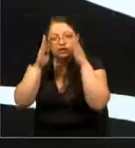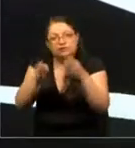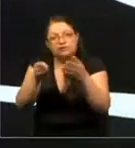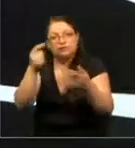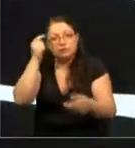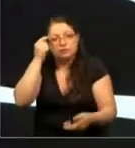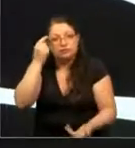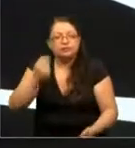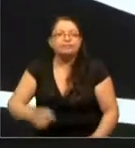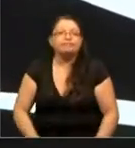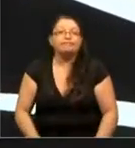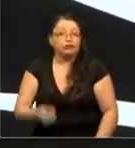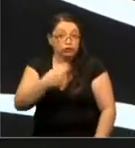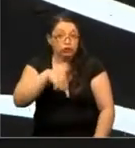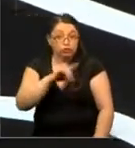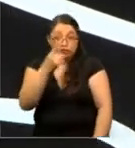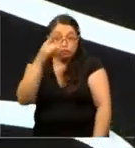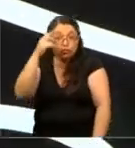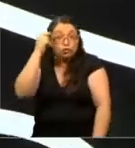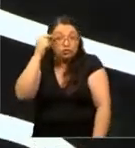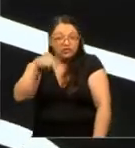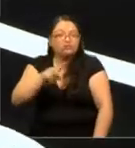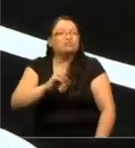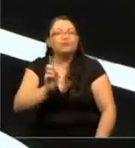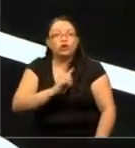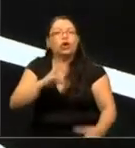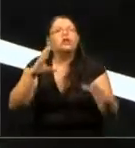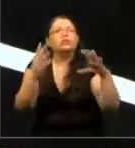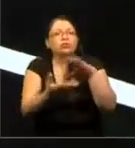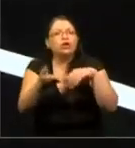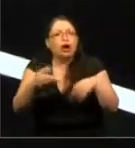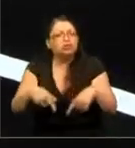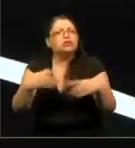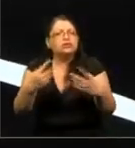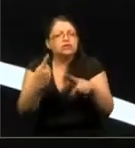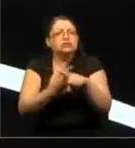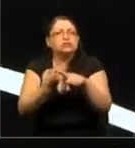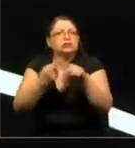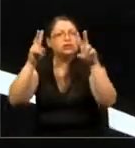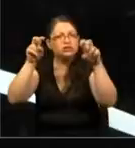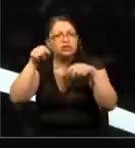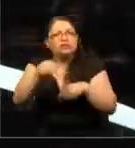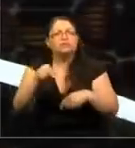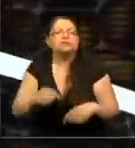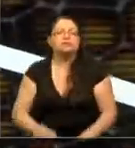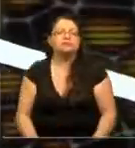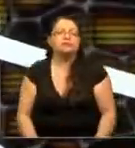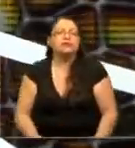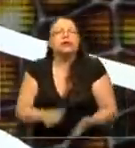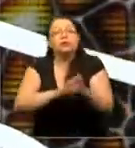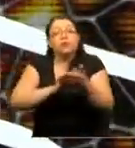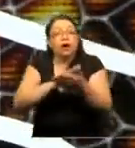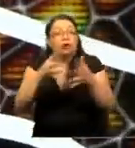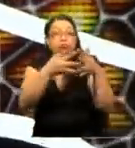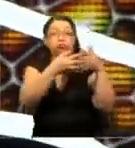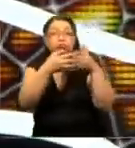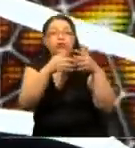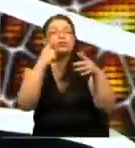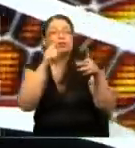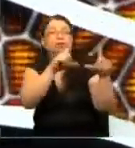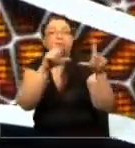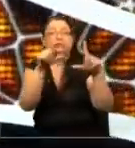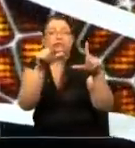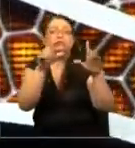Por supuesto, no estamos solos en esto. En el mundo se está discutiendo respecto de estos temas, y por ejemplo, en Estados Unidos, voy a mostrar